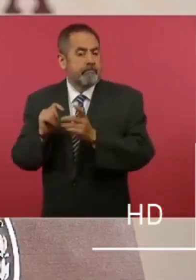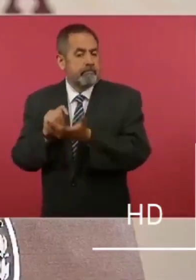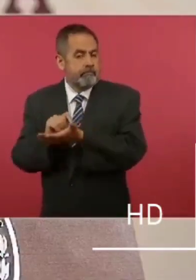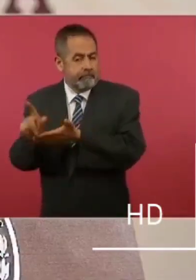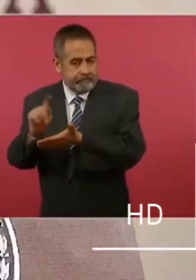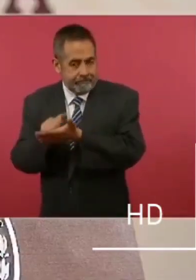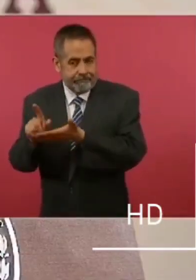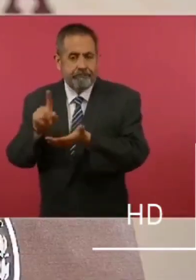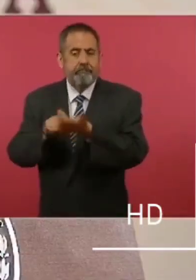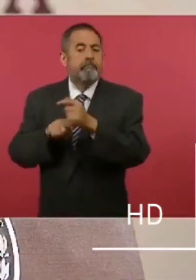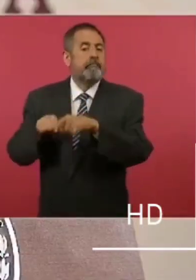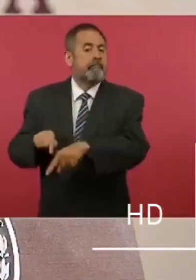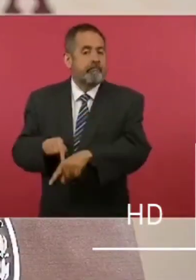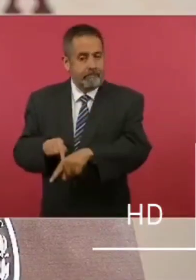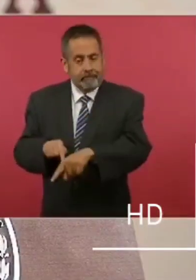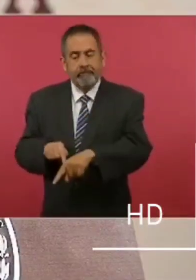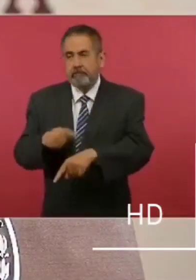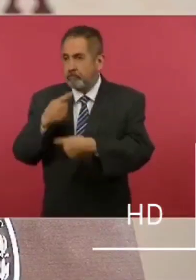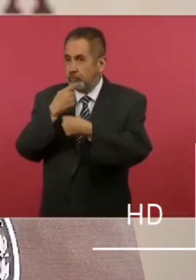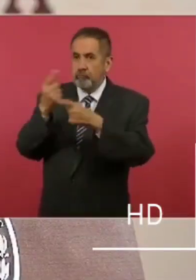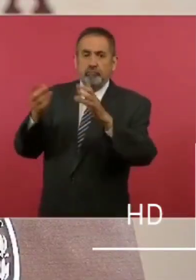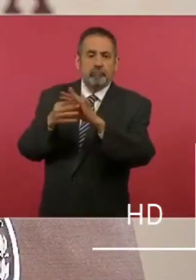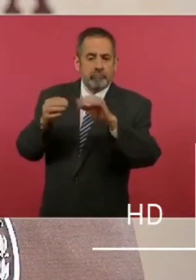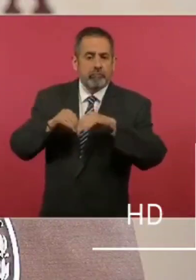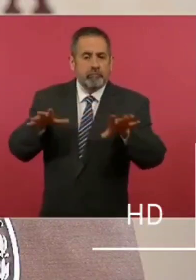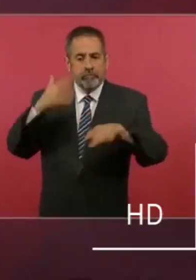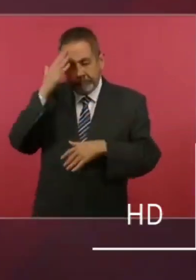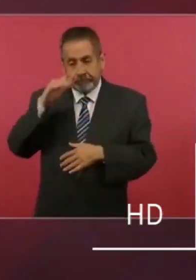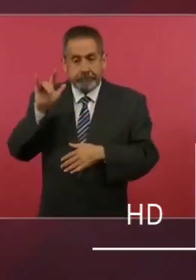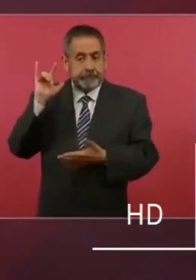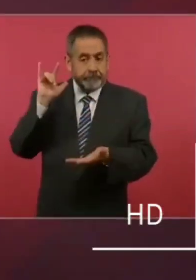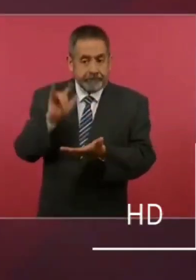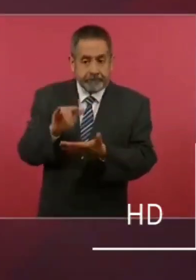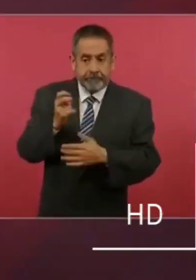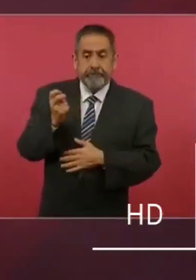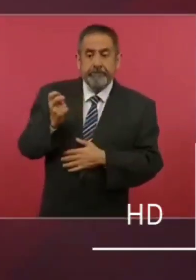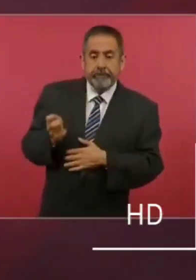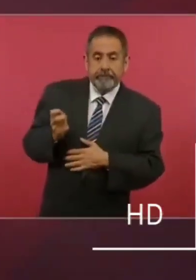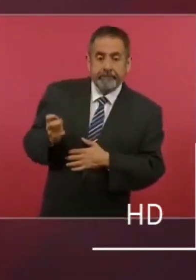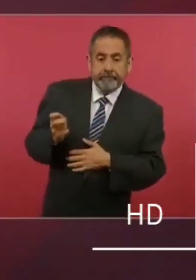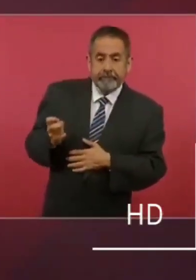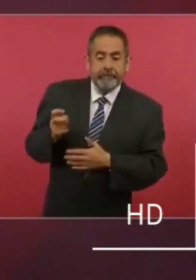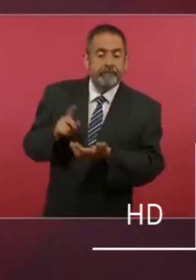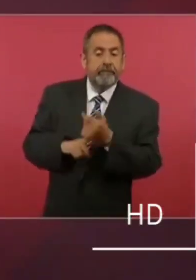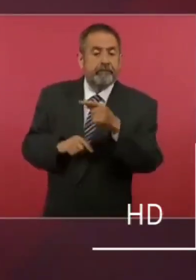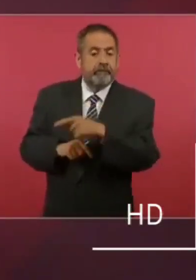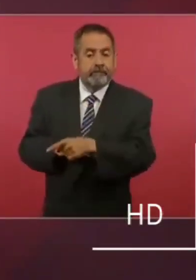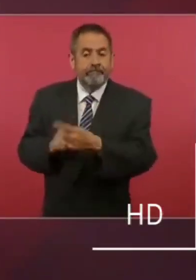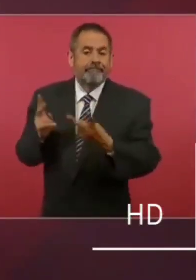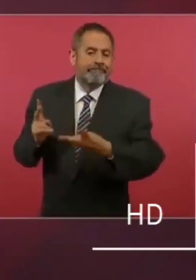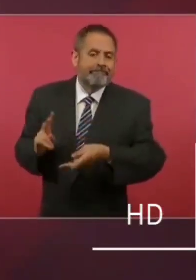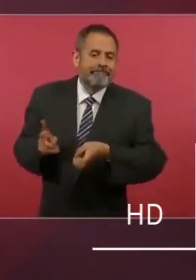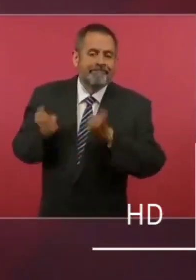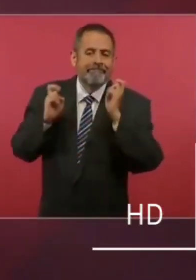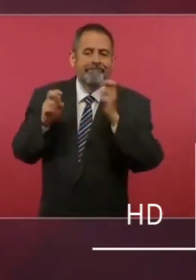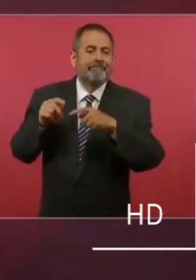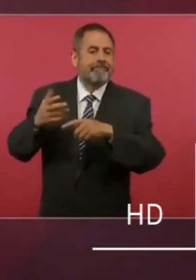denuncia en la que se hizo de conocimiento que la nave referida era robada.